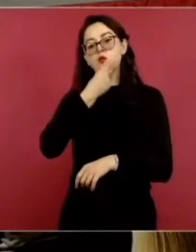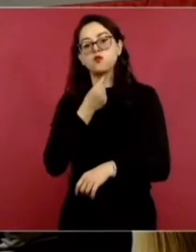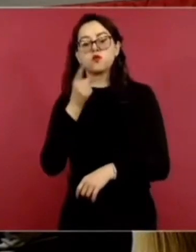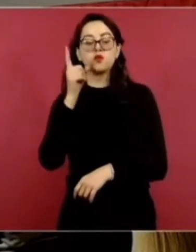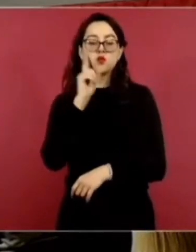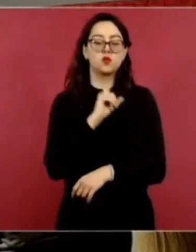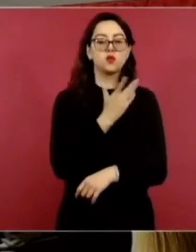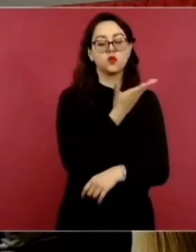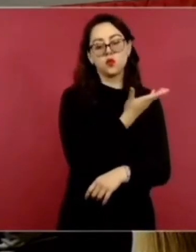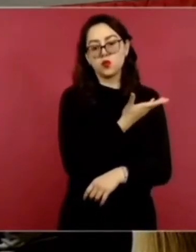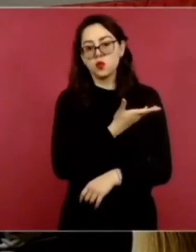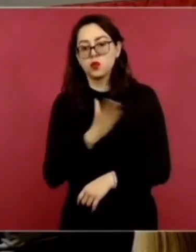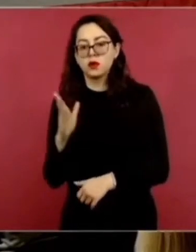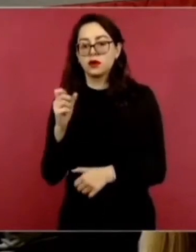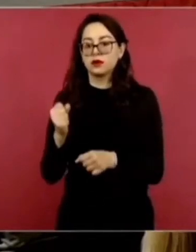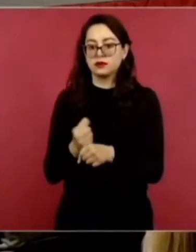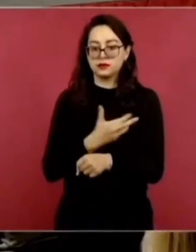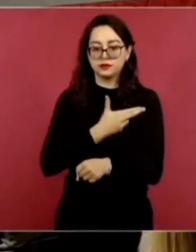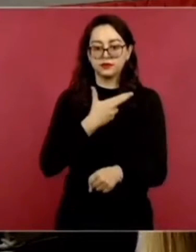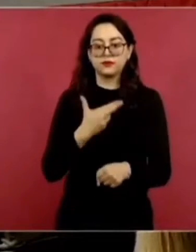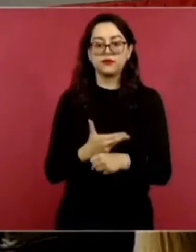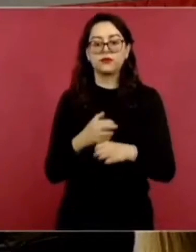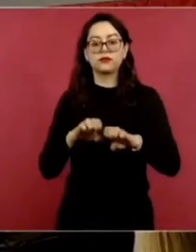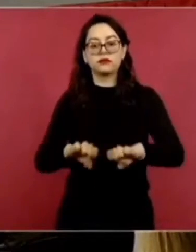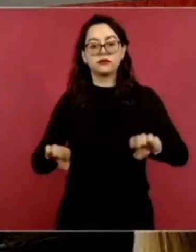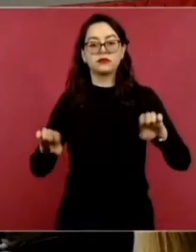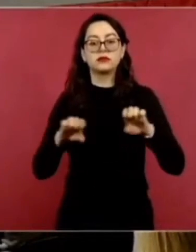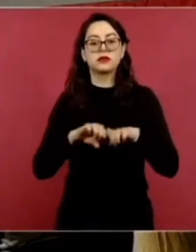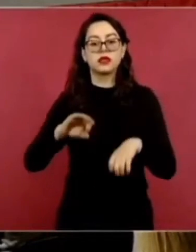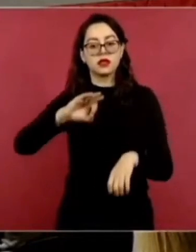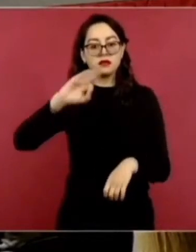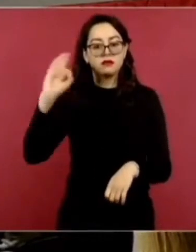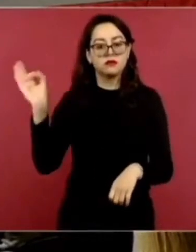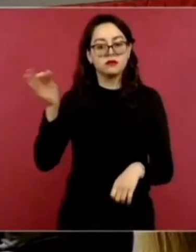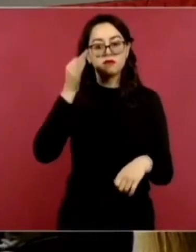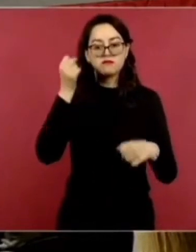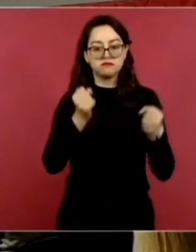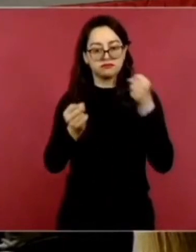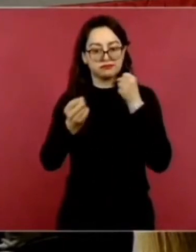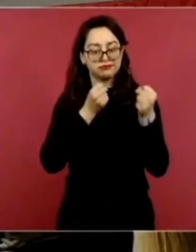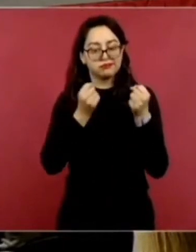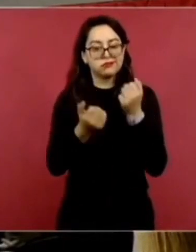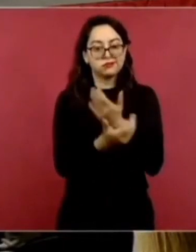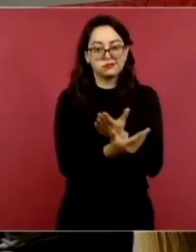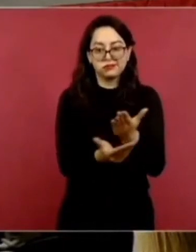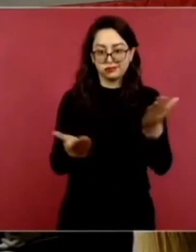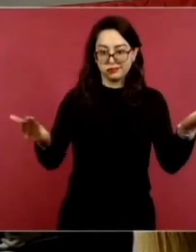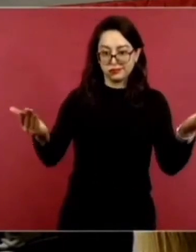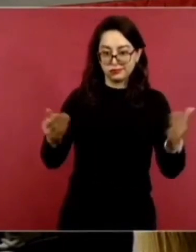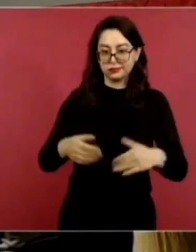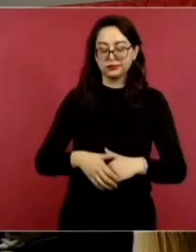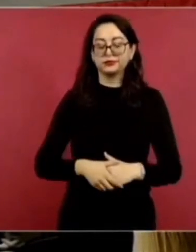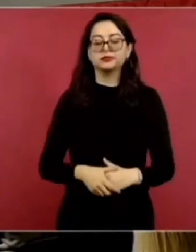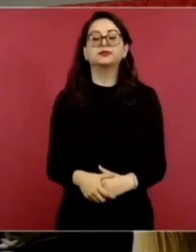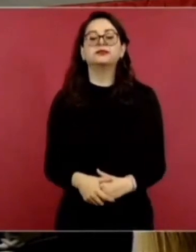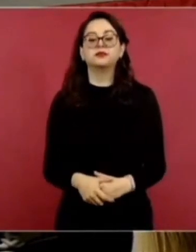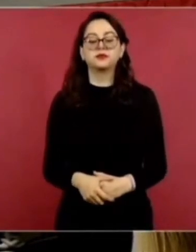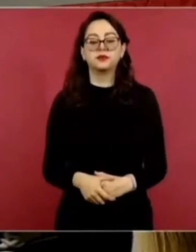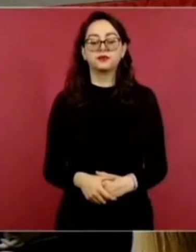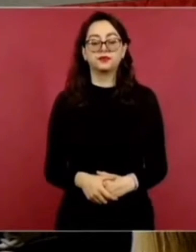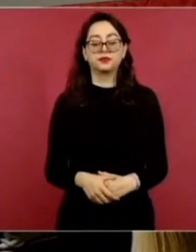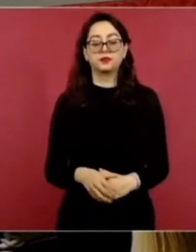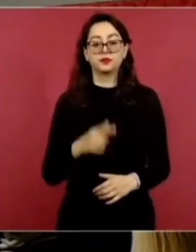secretario, integrantes de Gabinete Federal y medios. La transformación del Sistema de Salud